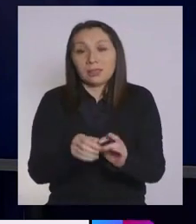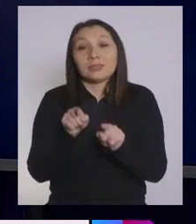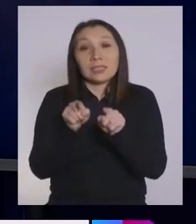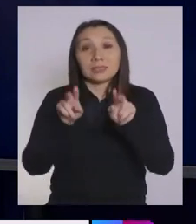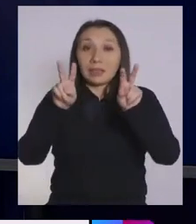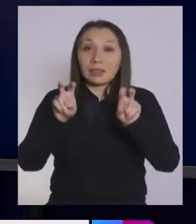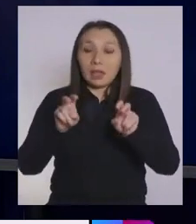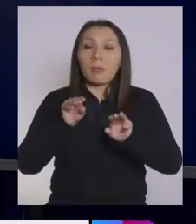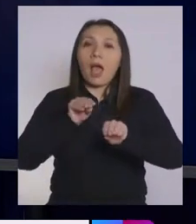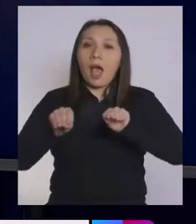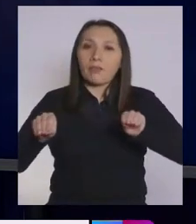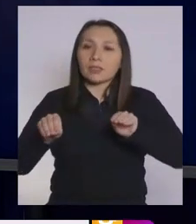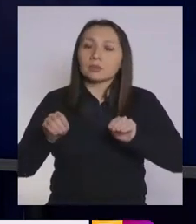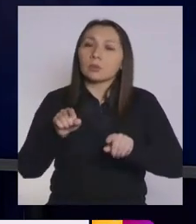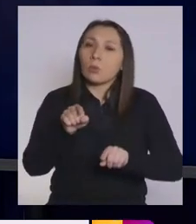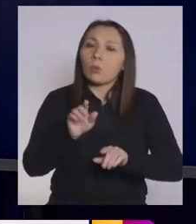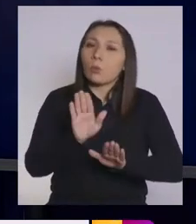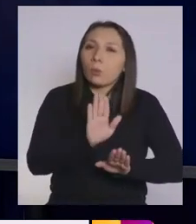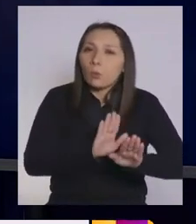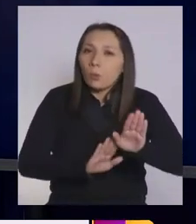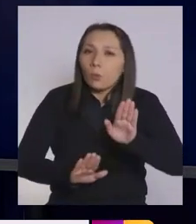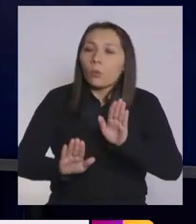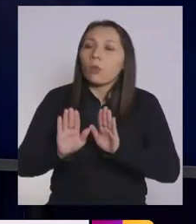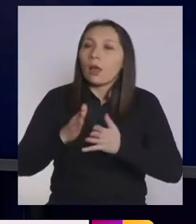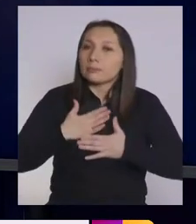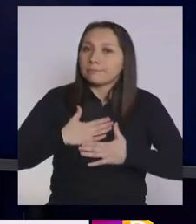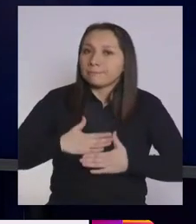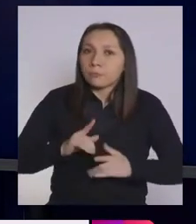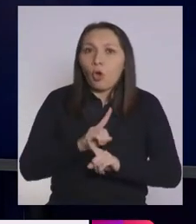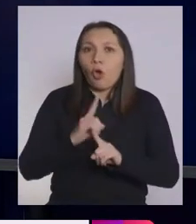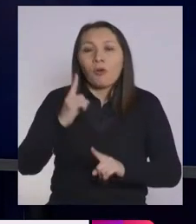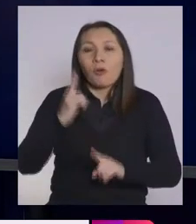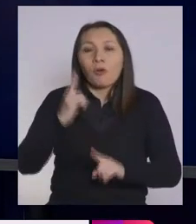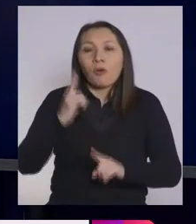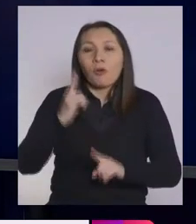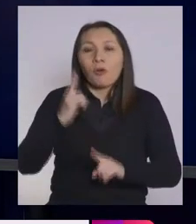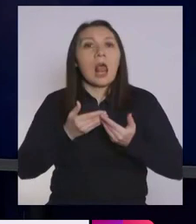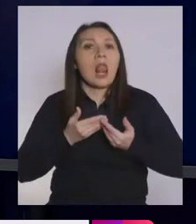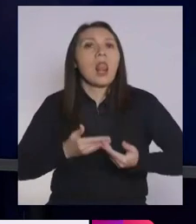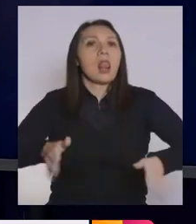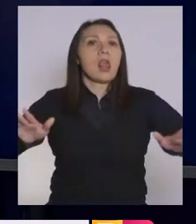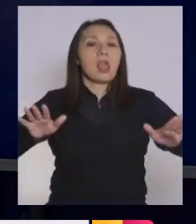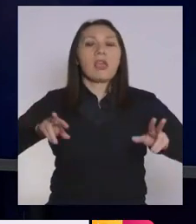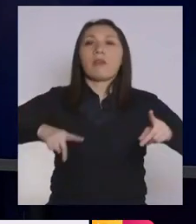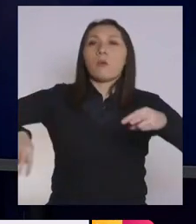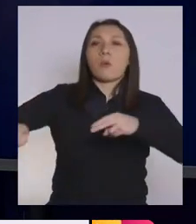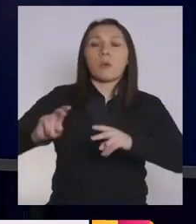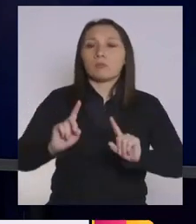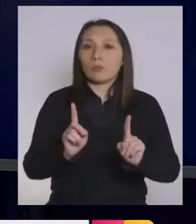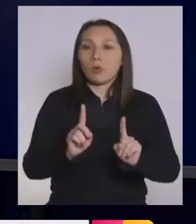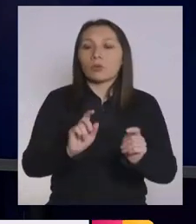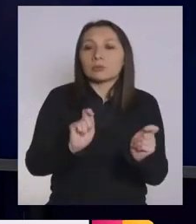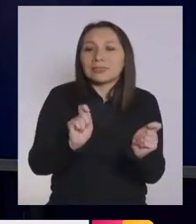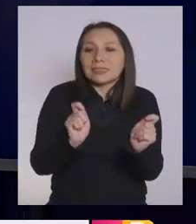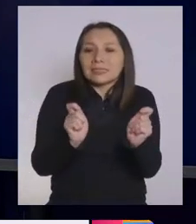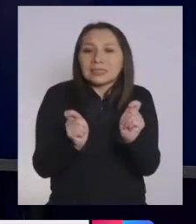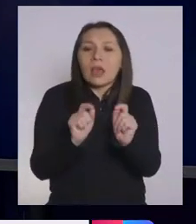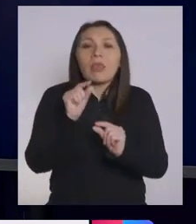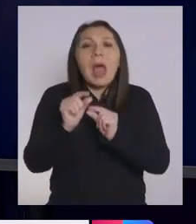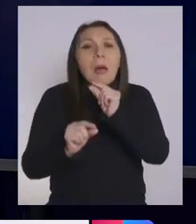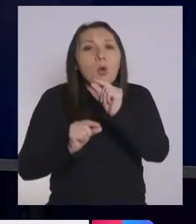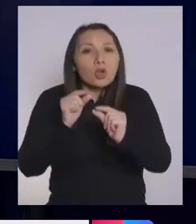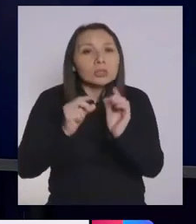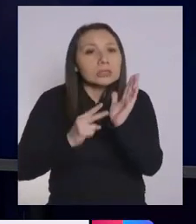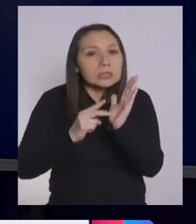llamar a la cautela. Aquí no hay que hablar de un desconfinamiento, estamos pasando una etapa de transición